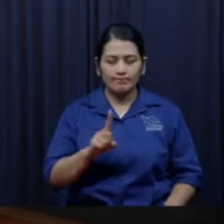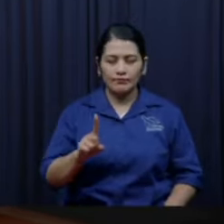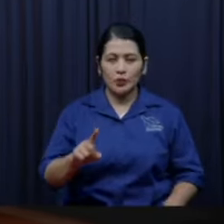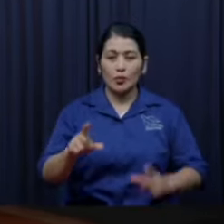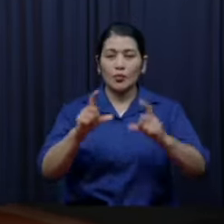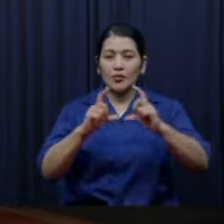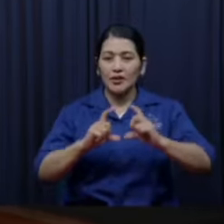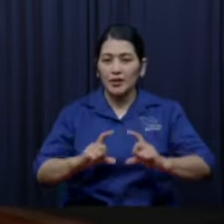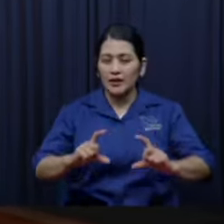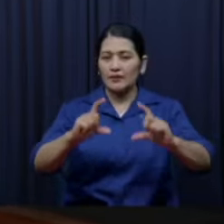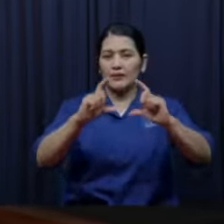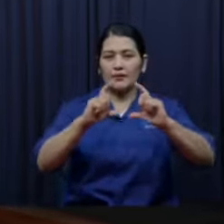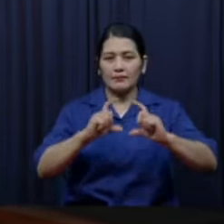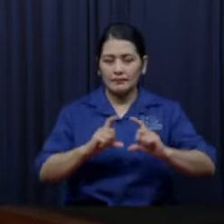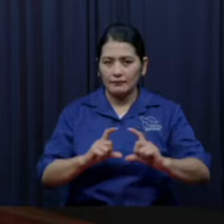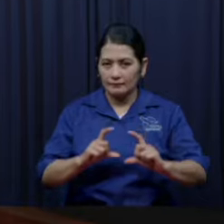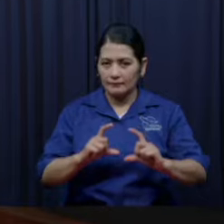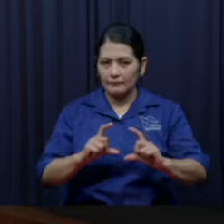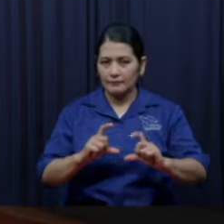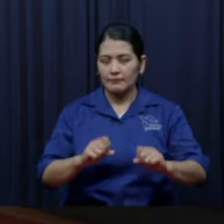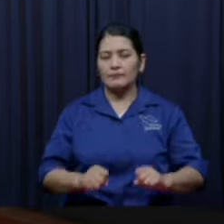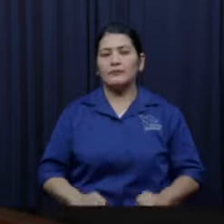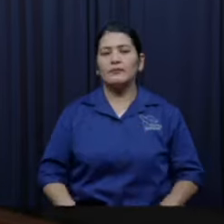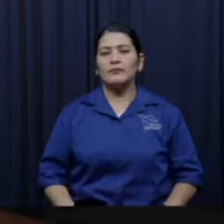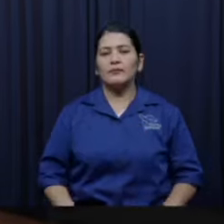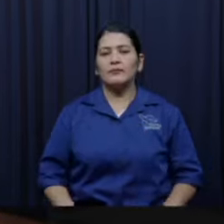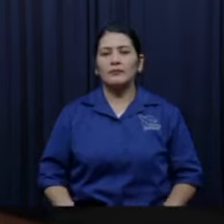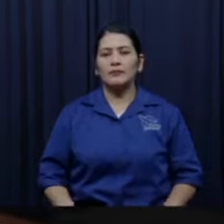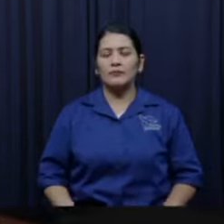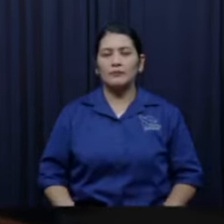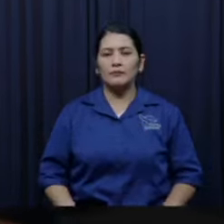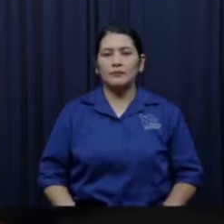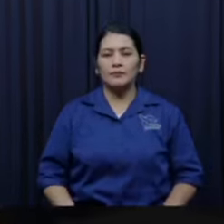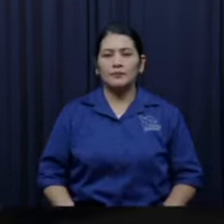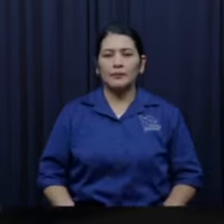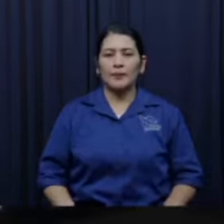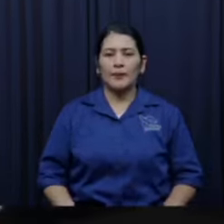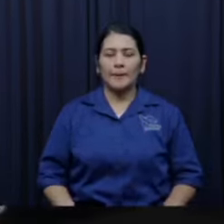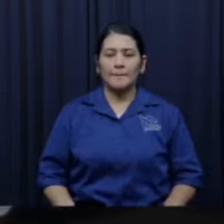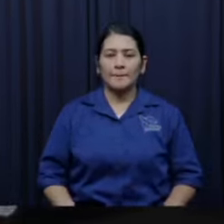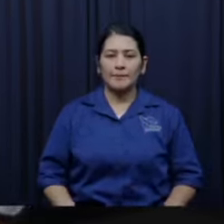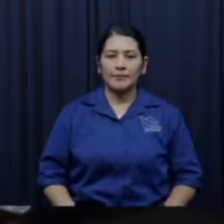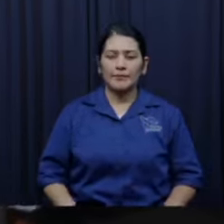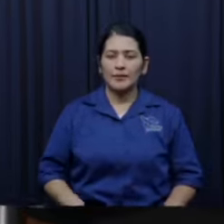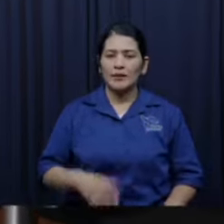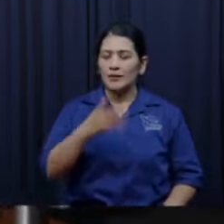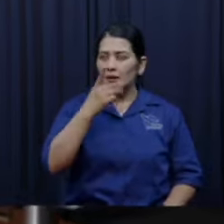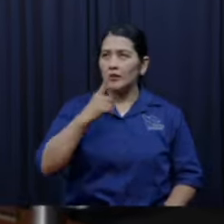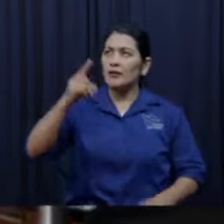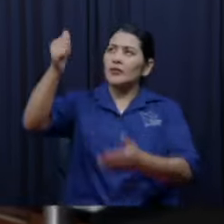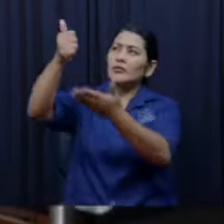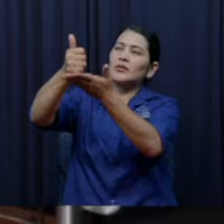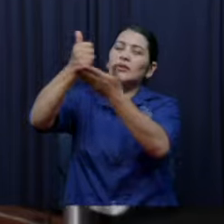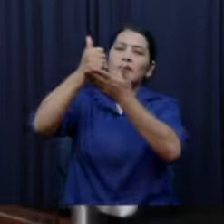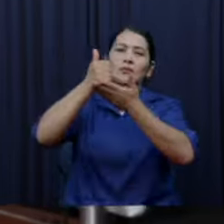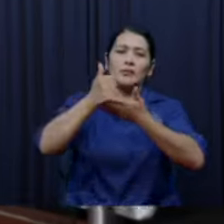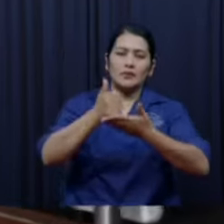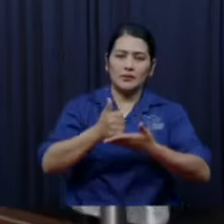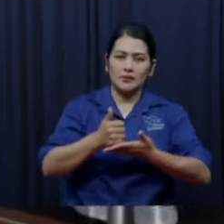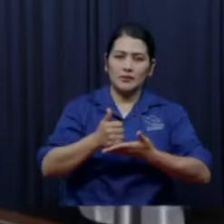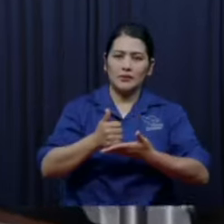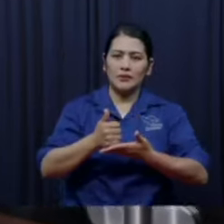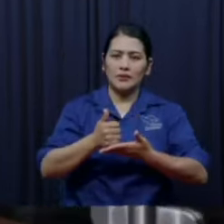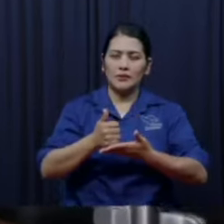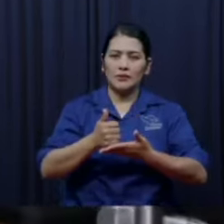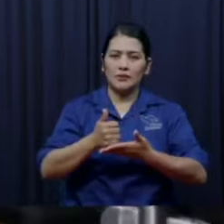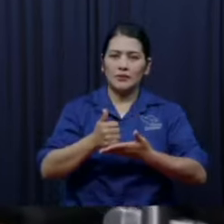hacerlo me queda en tres minutos ya me columpí hermano hice pedazos el mensaje pero que Dios tenga piedad de mí y de usted porque usted hizo un